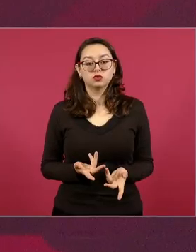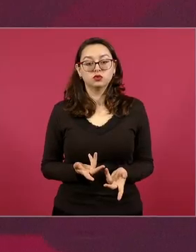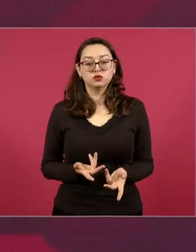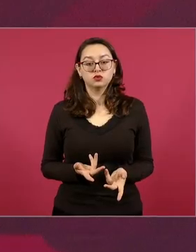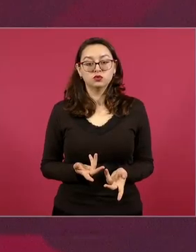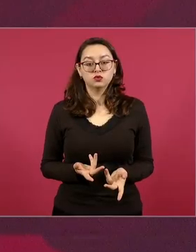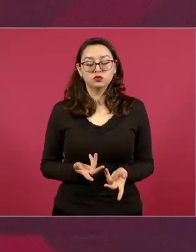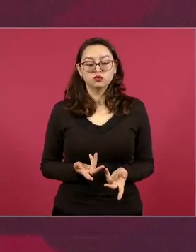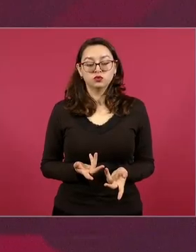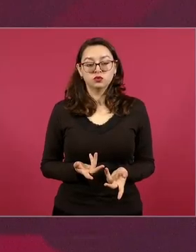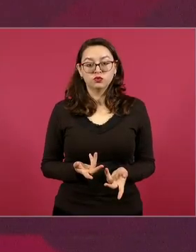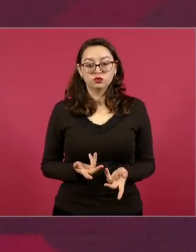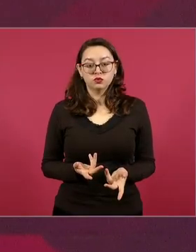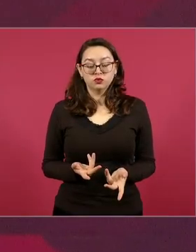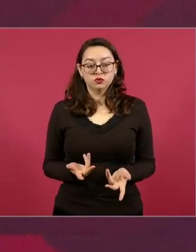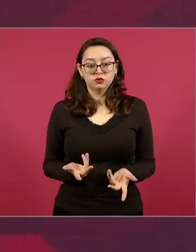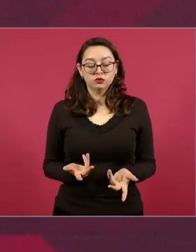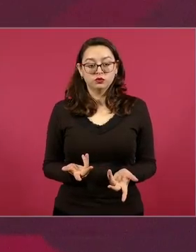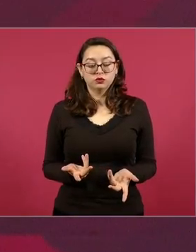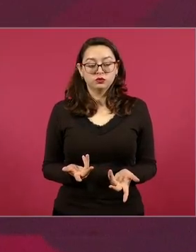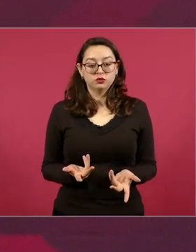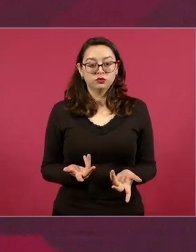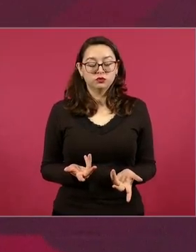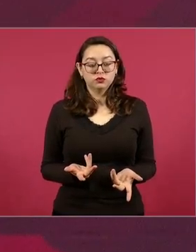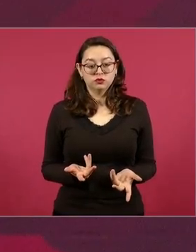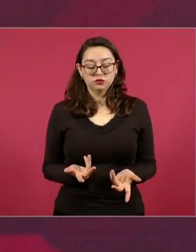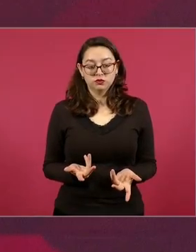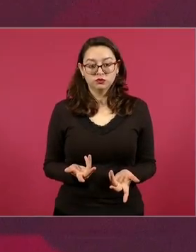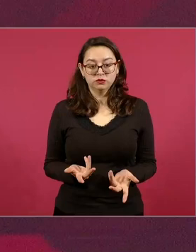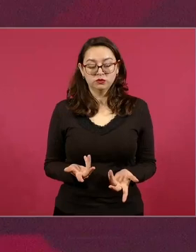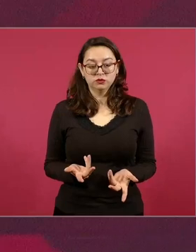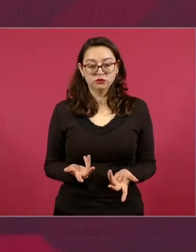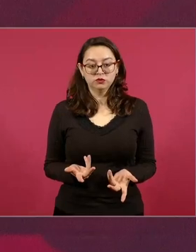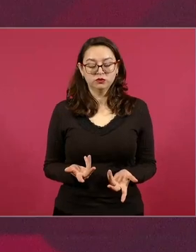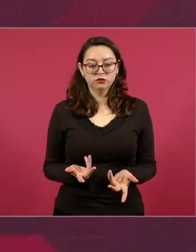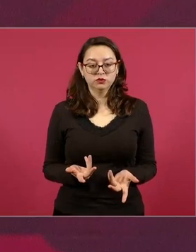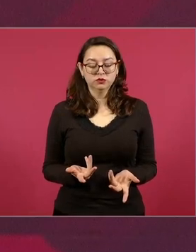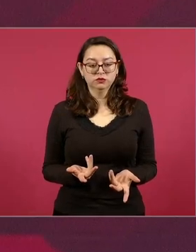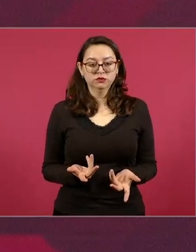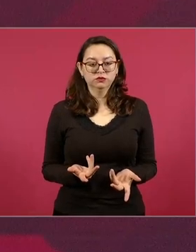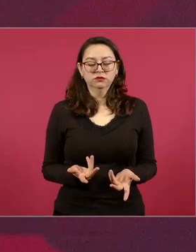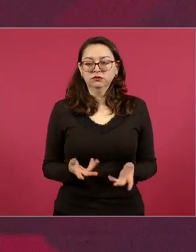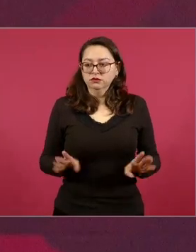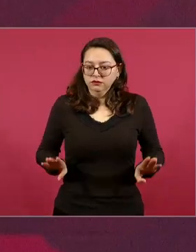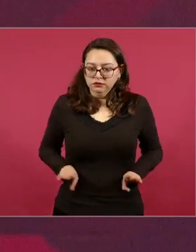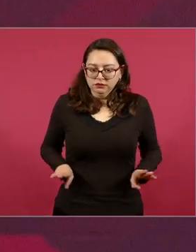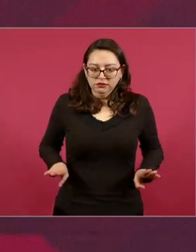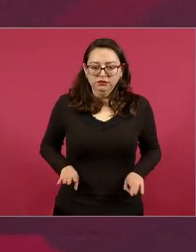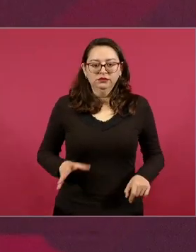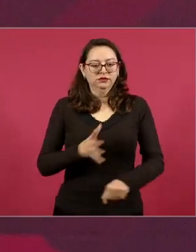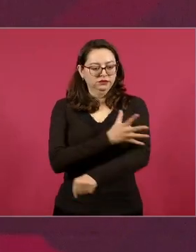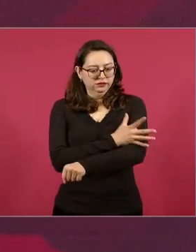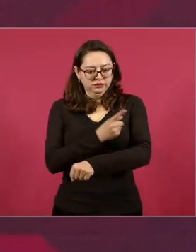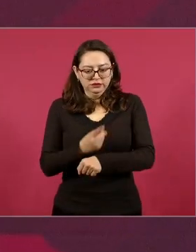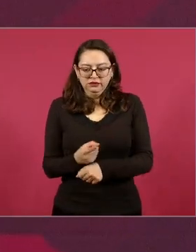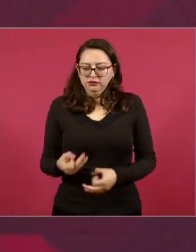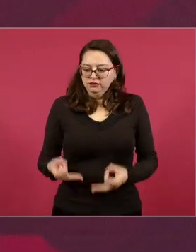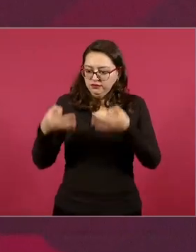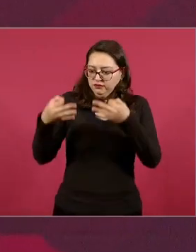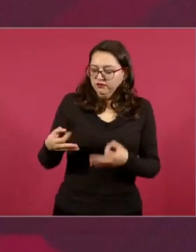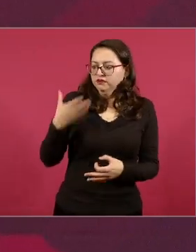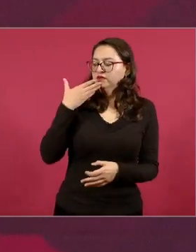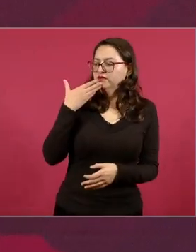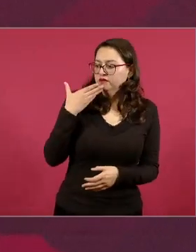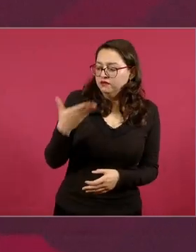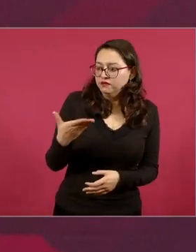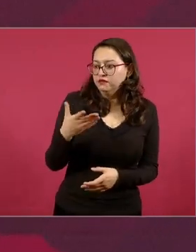el que hayan actuado con integridad desde luego